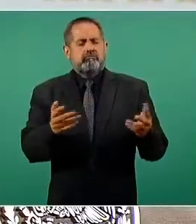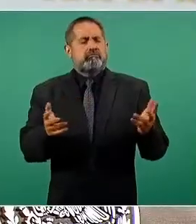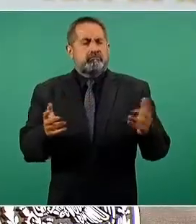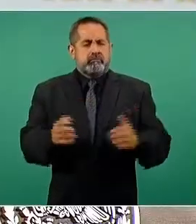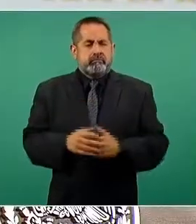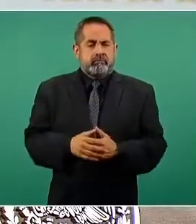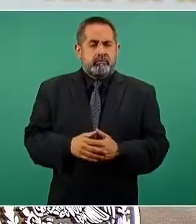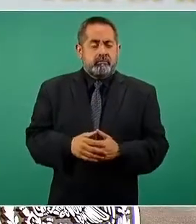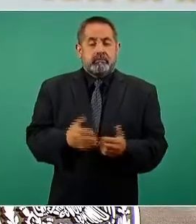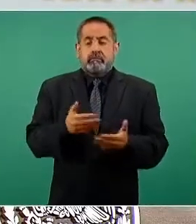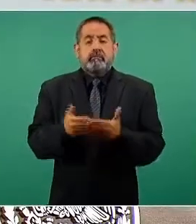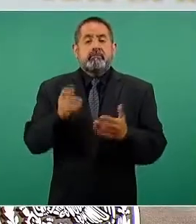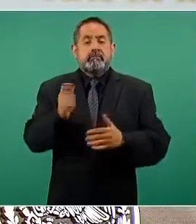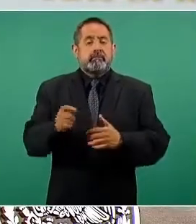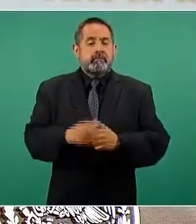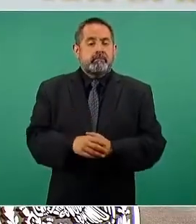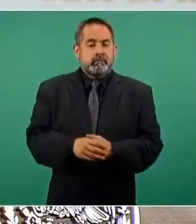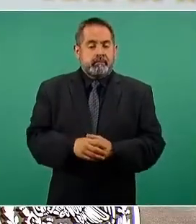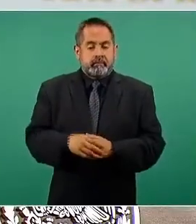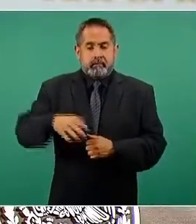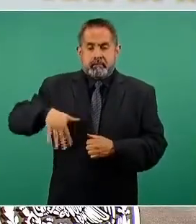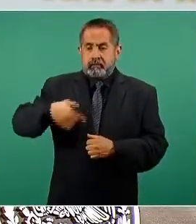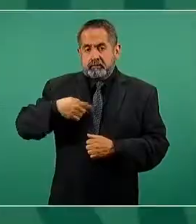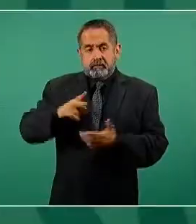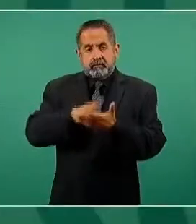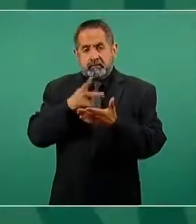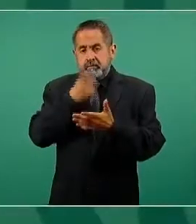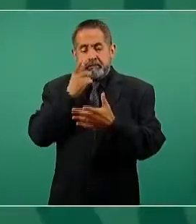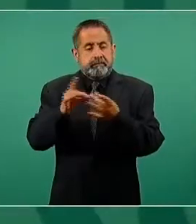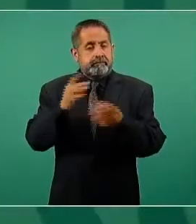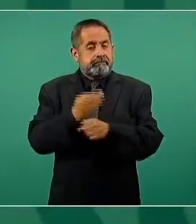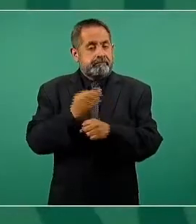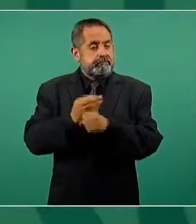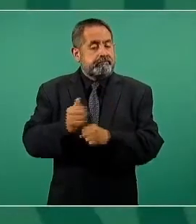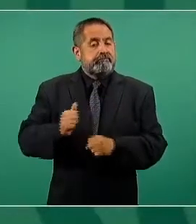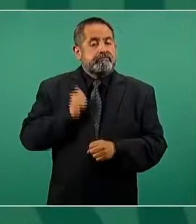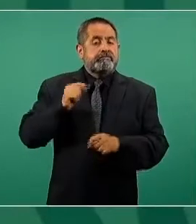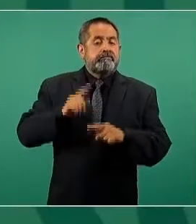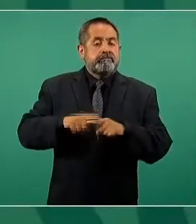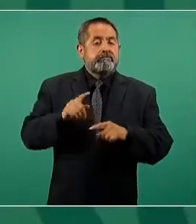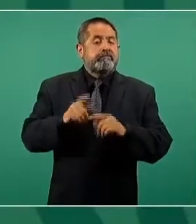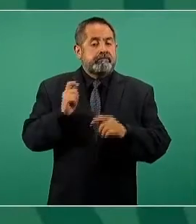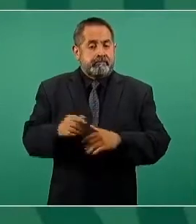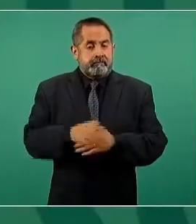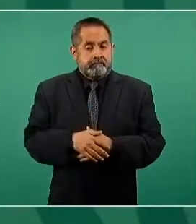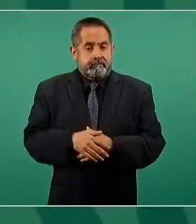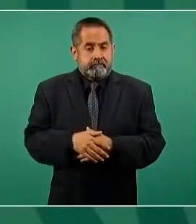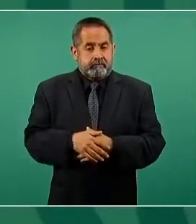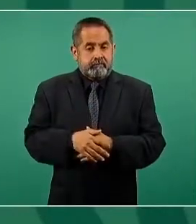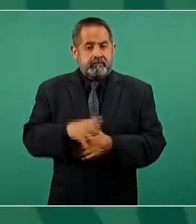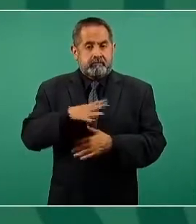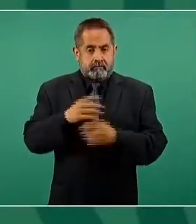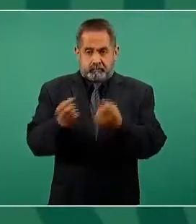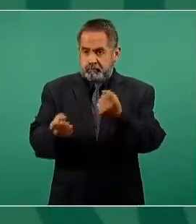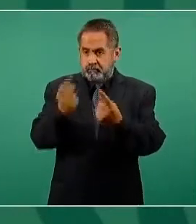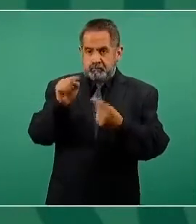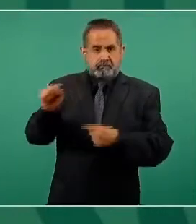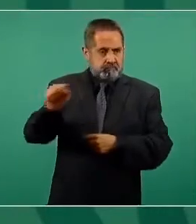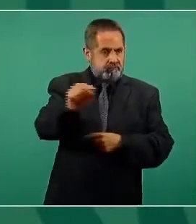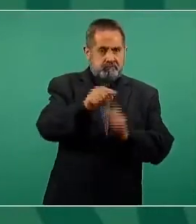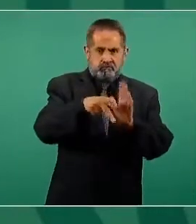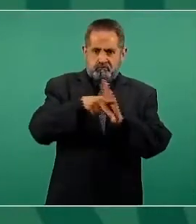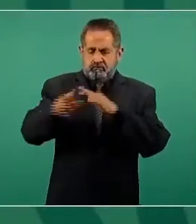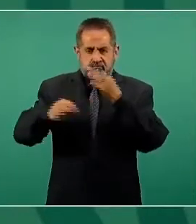Y ahora tenemos, yo siempre lo he dicho, la ventaja de que hay un periodismo como el de ustedes,